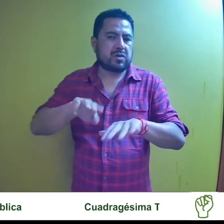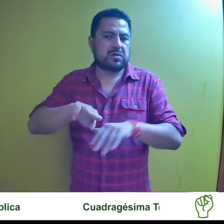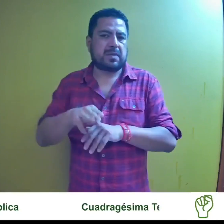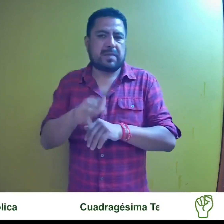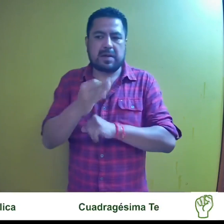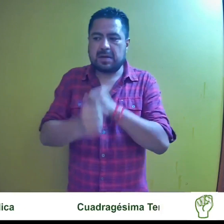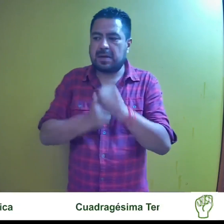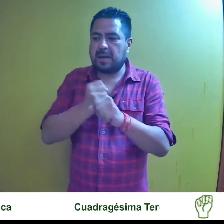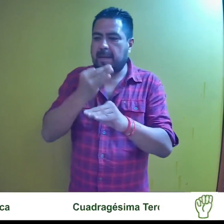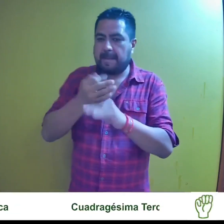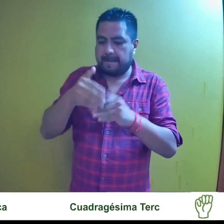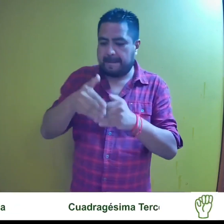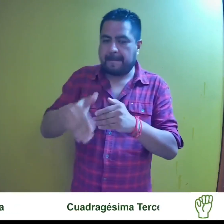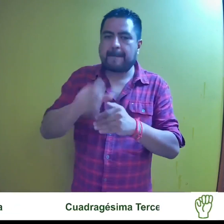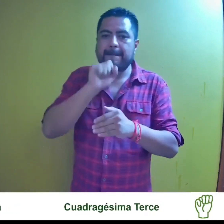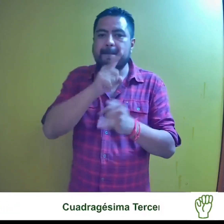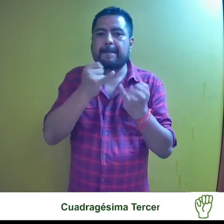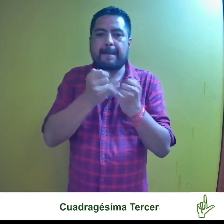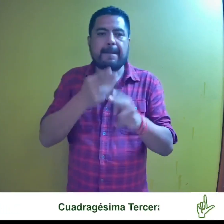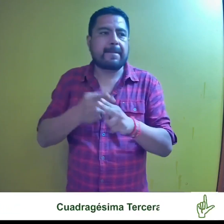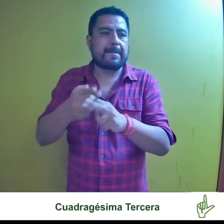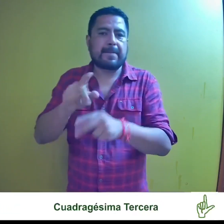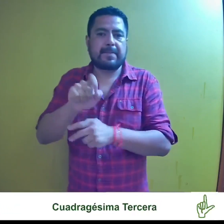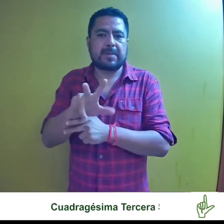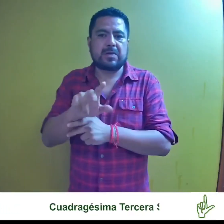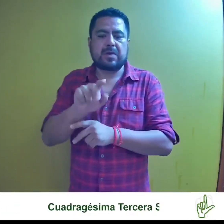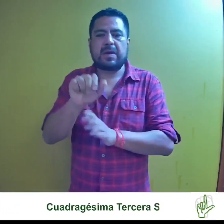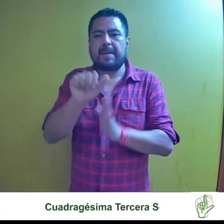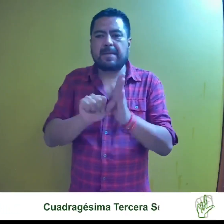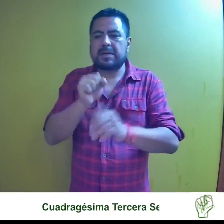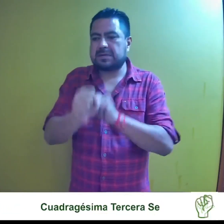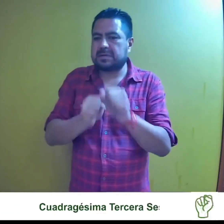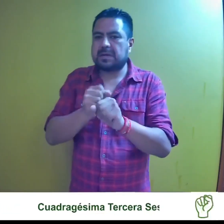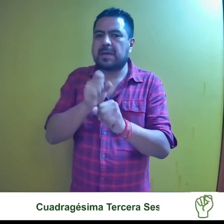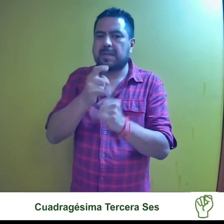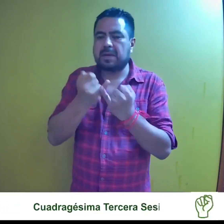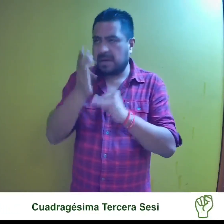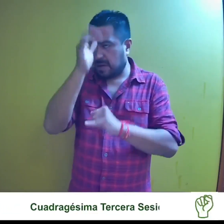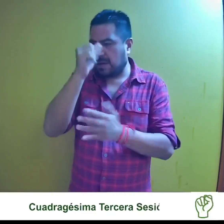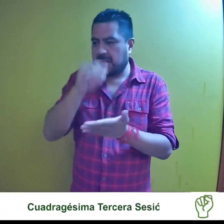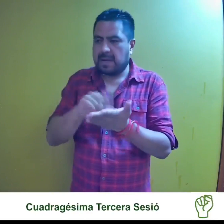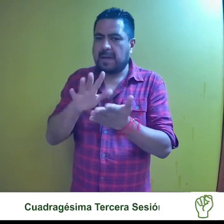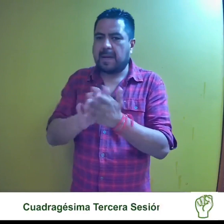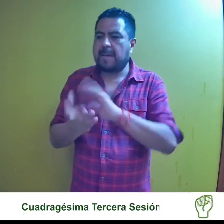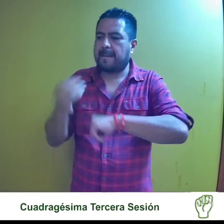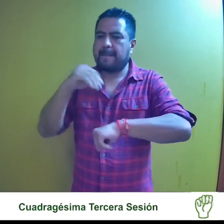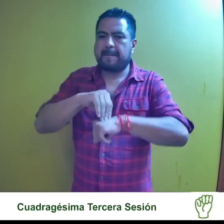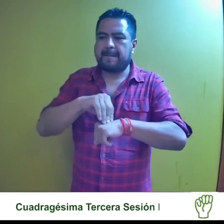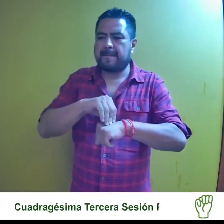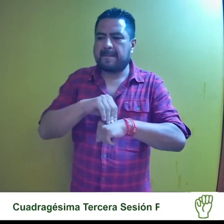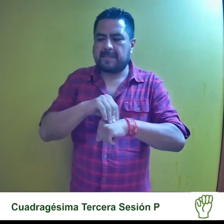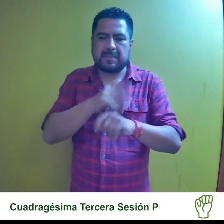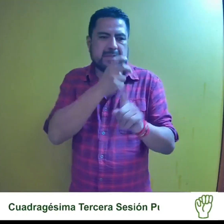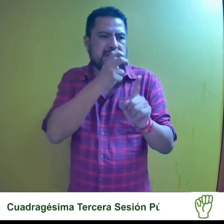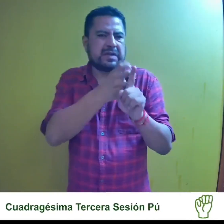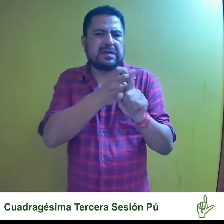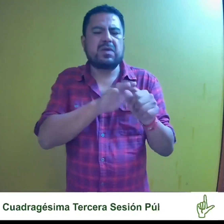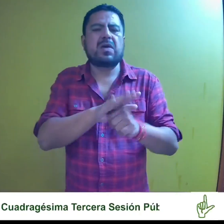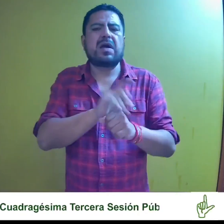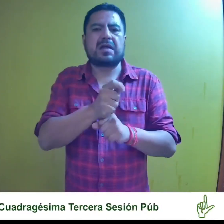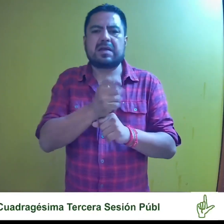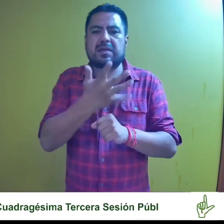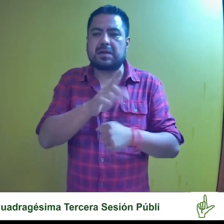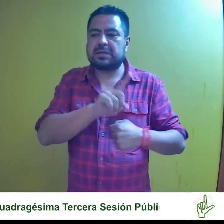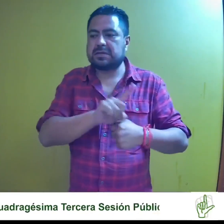transcurre y fue hasta el día 28 del mismo mes y año que se emitió el acuerdo de erradicación y orden de emplazamiento, esto es, 10